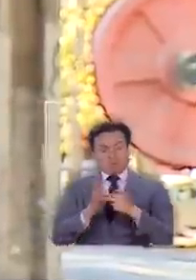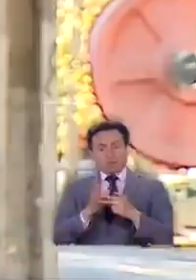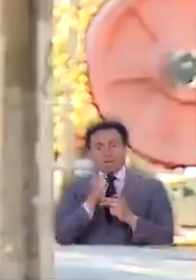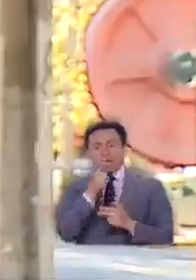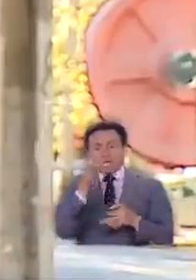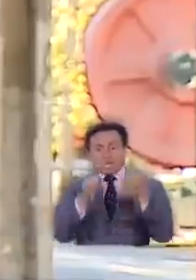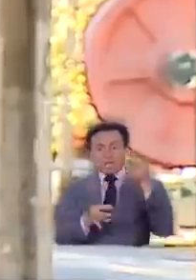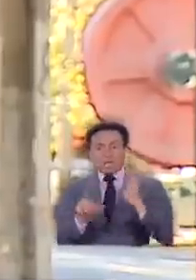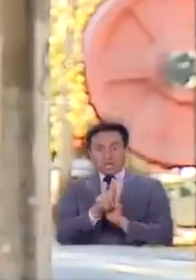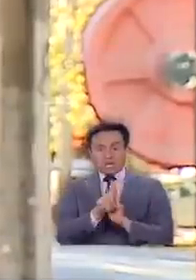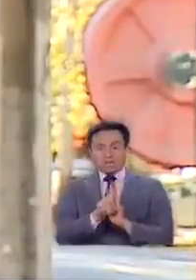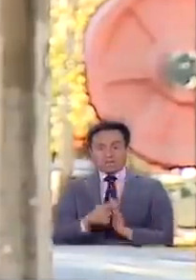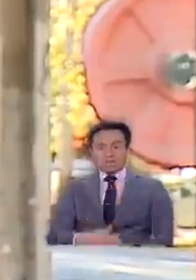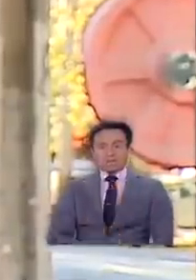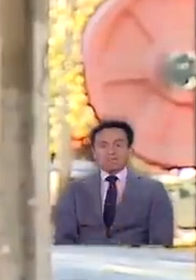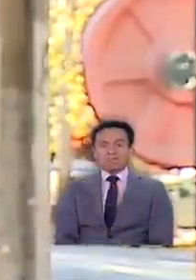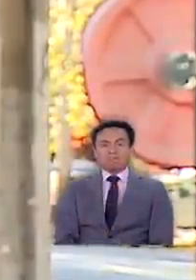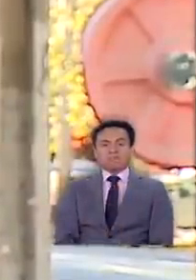legales.